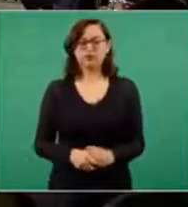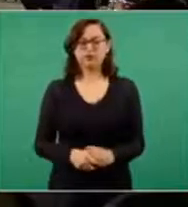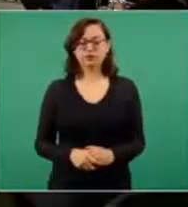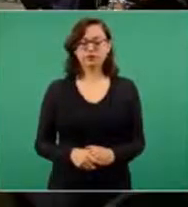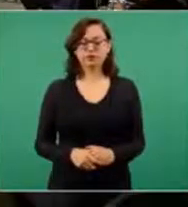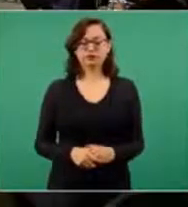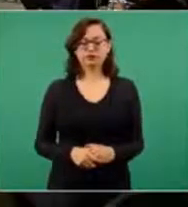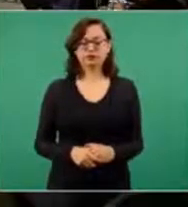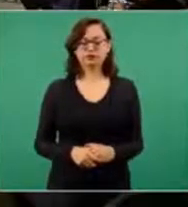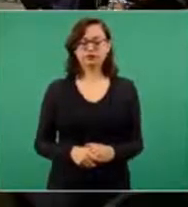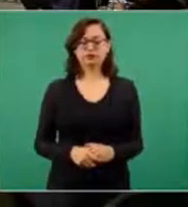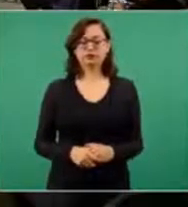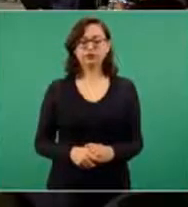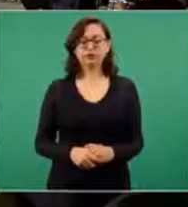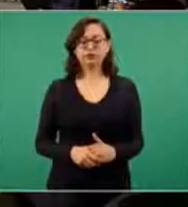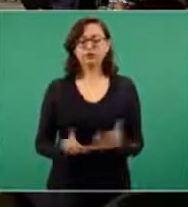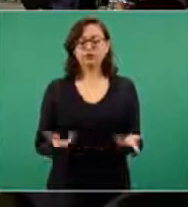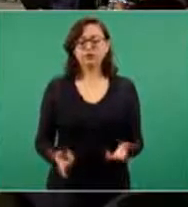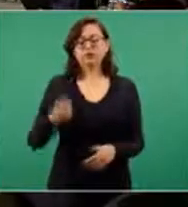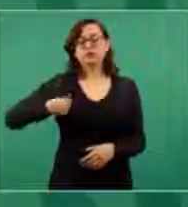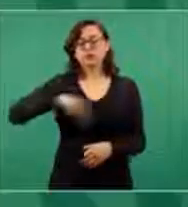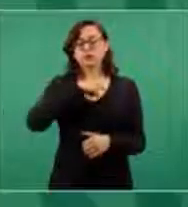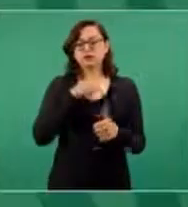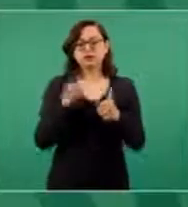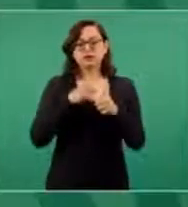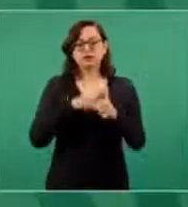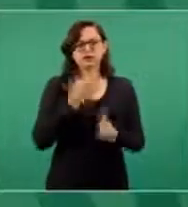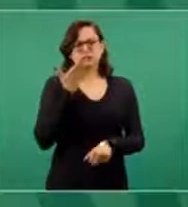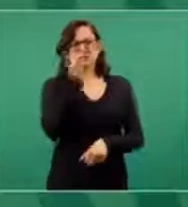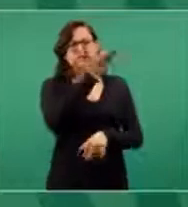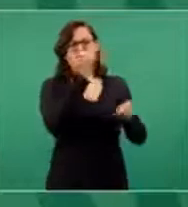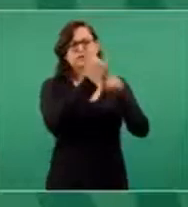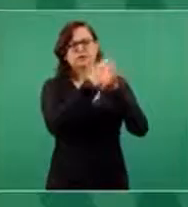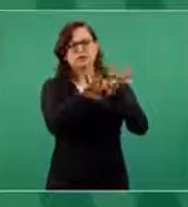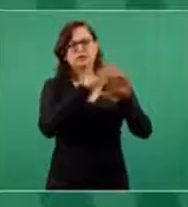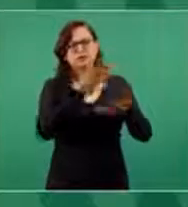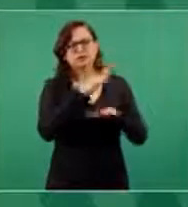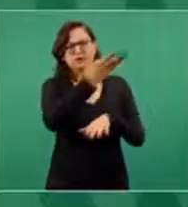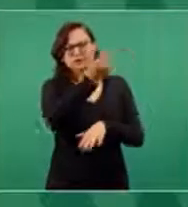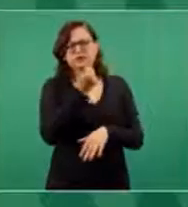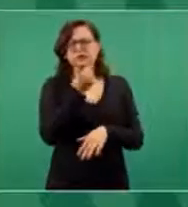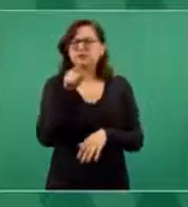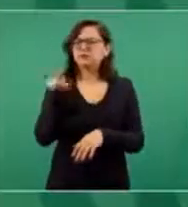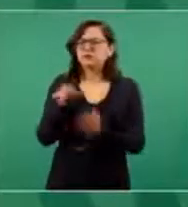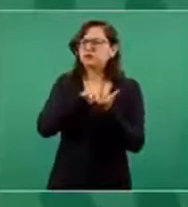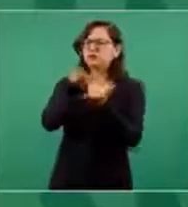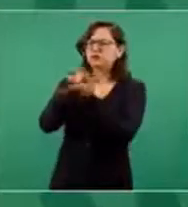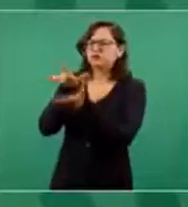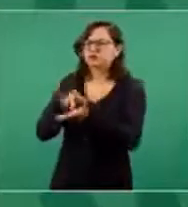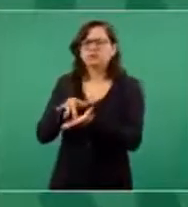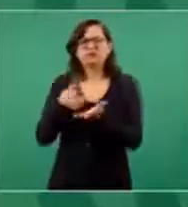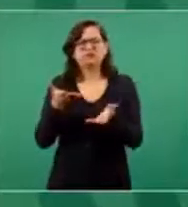pues es solicitándoles información y dándoles a